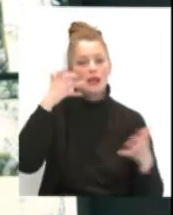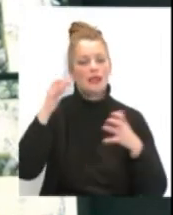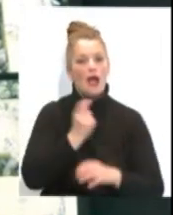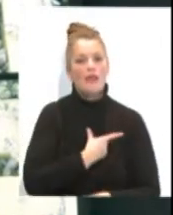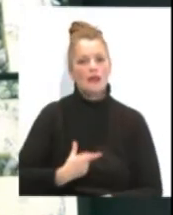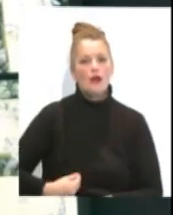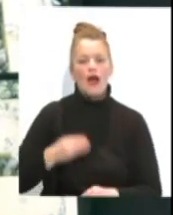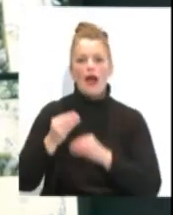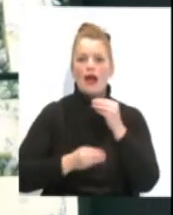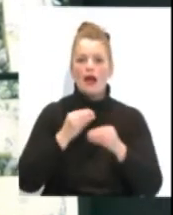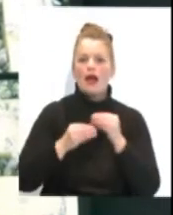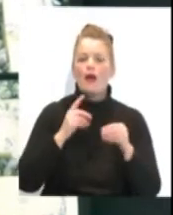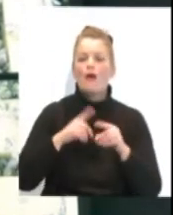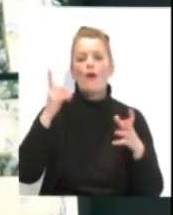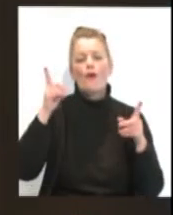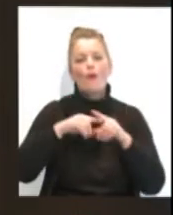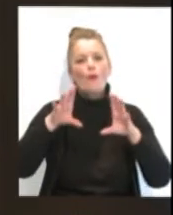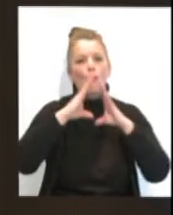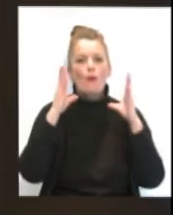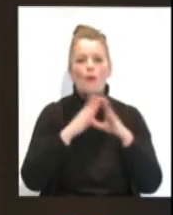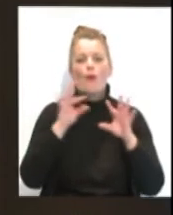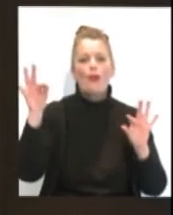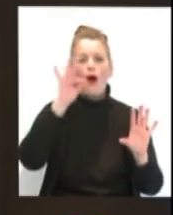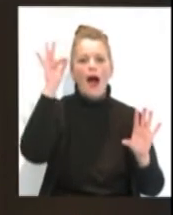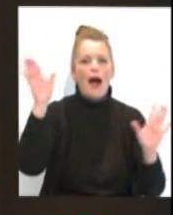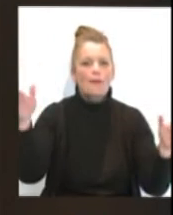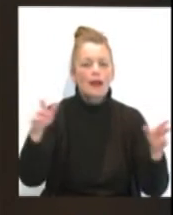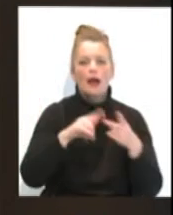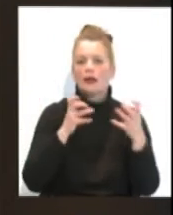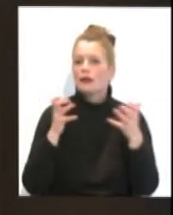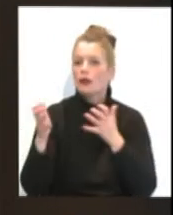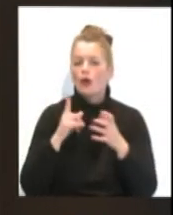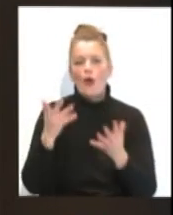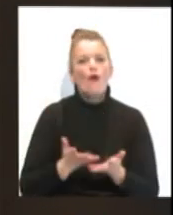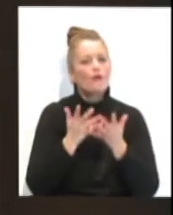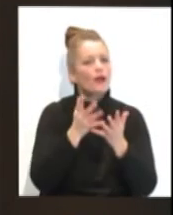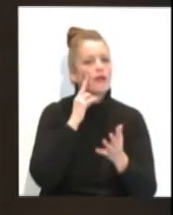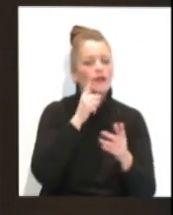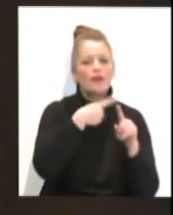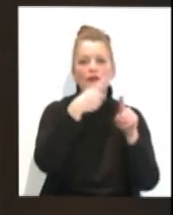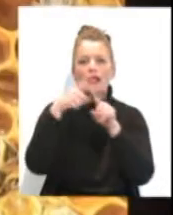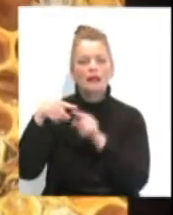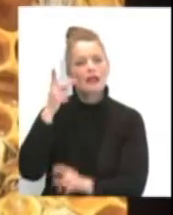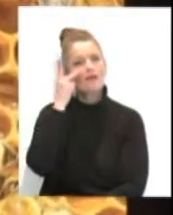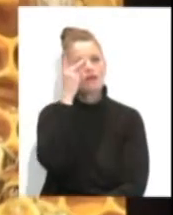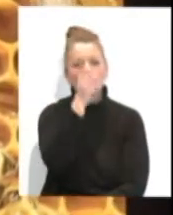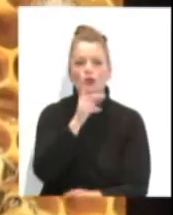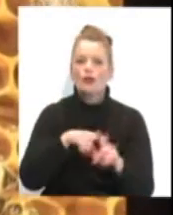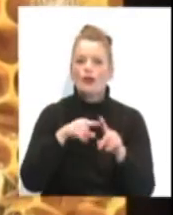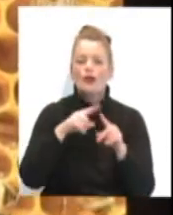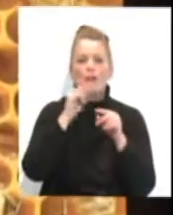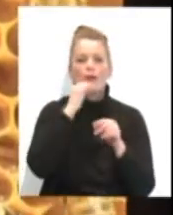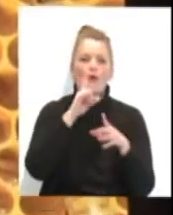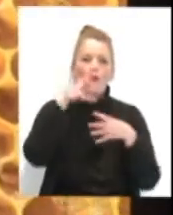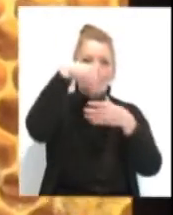acerca al mundo de las abejas. Siempre desde un punto de vista artístico, Garbarino ofrece diferentes visiones sobre el importante papel de estos